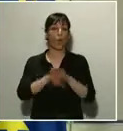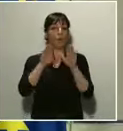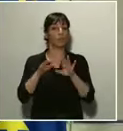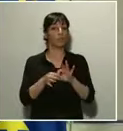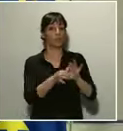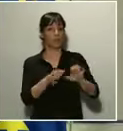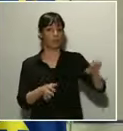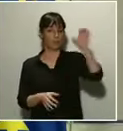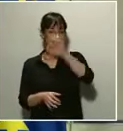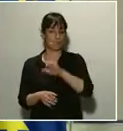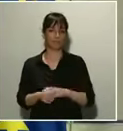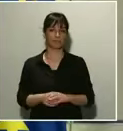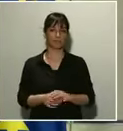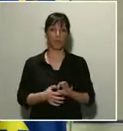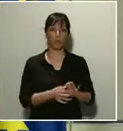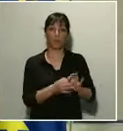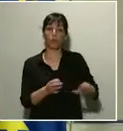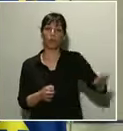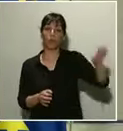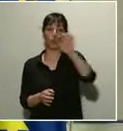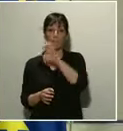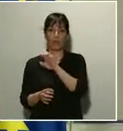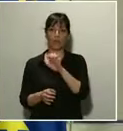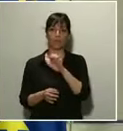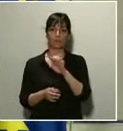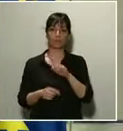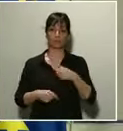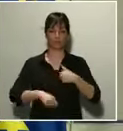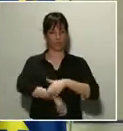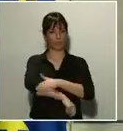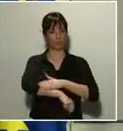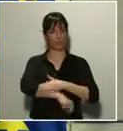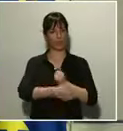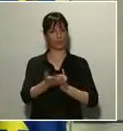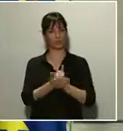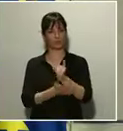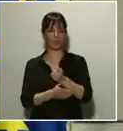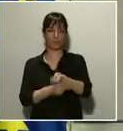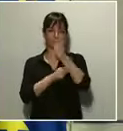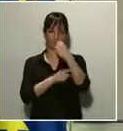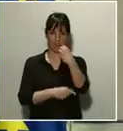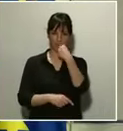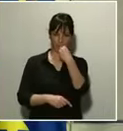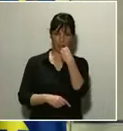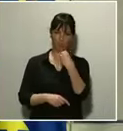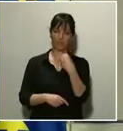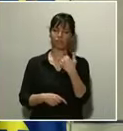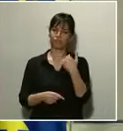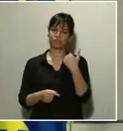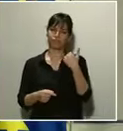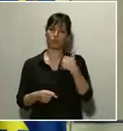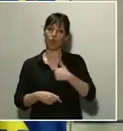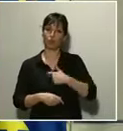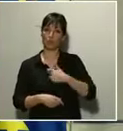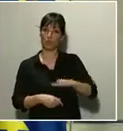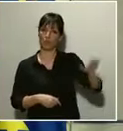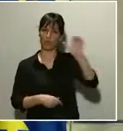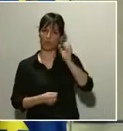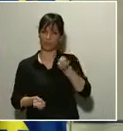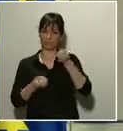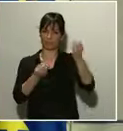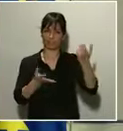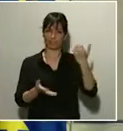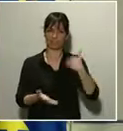Unión Europea y como ministro de Agricultura, Pesca y Alimentación, he trasladado a la Comisión Europea la necesidad